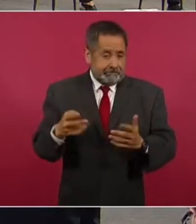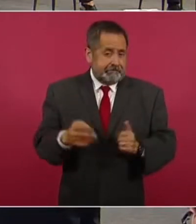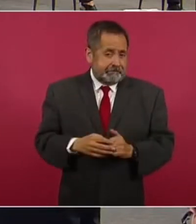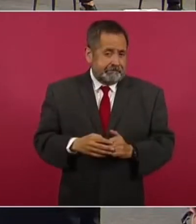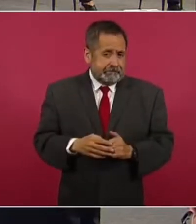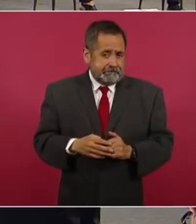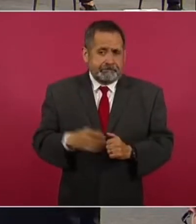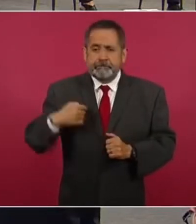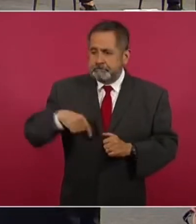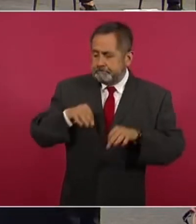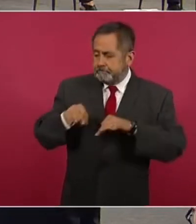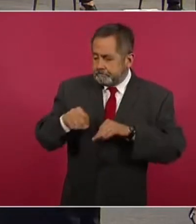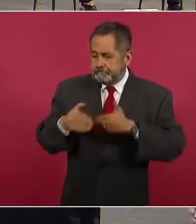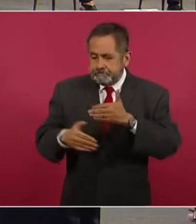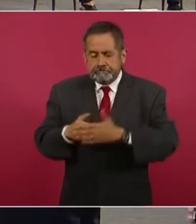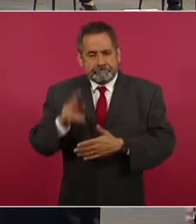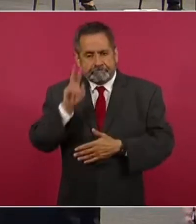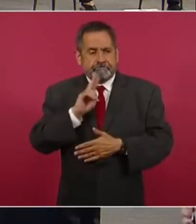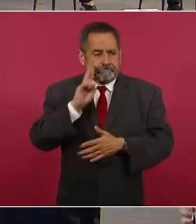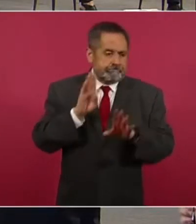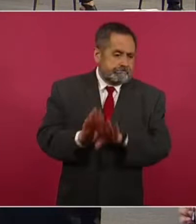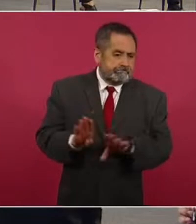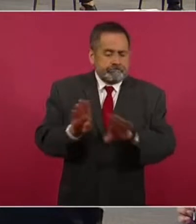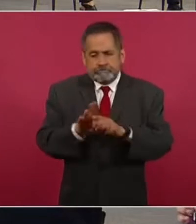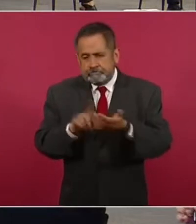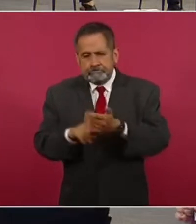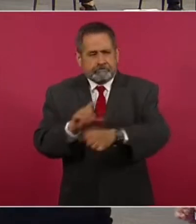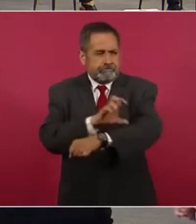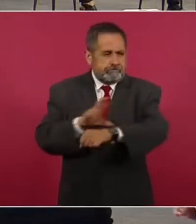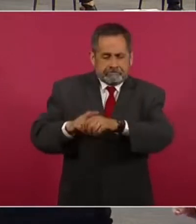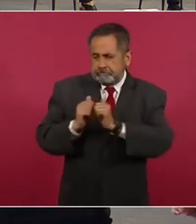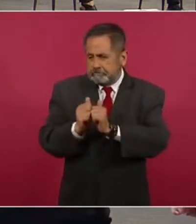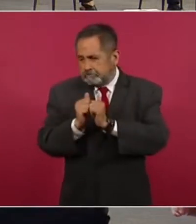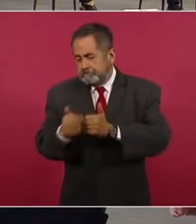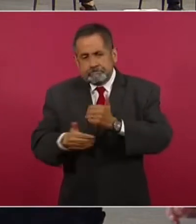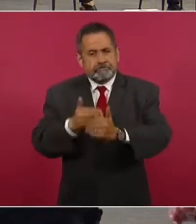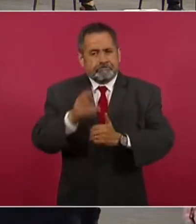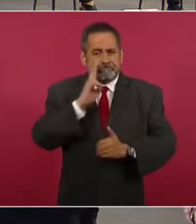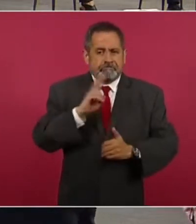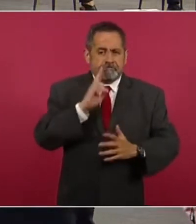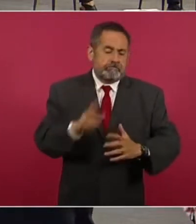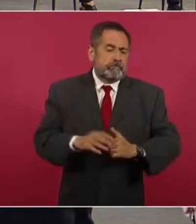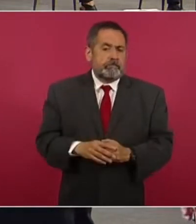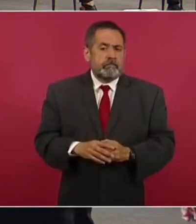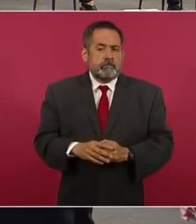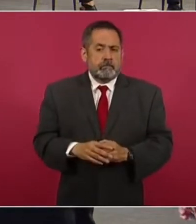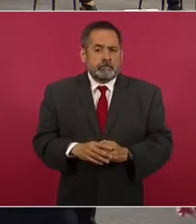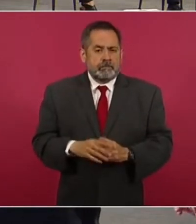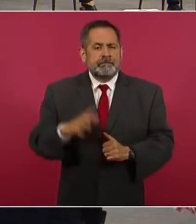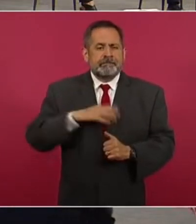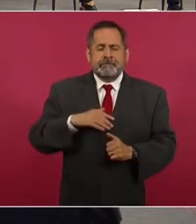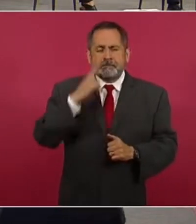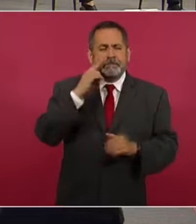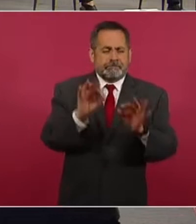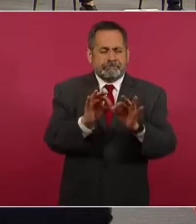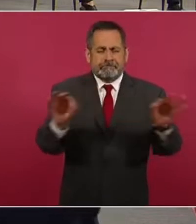trabajando de manera coordinada. Se tiene la fibra óptica